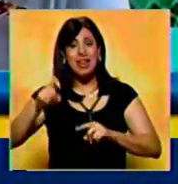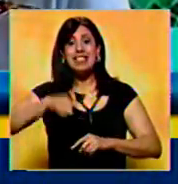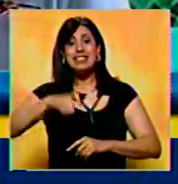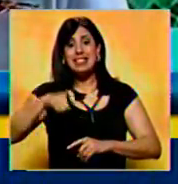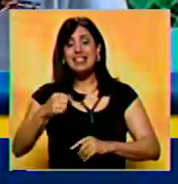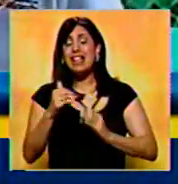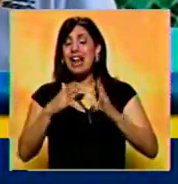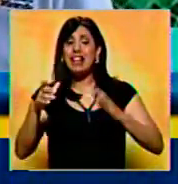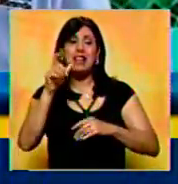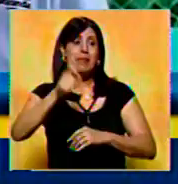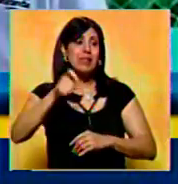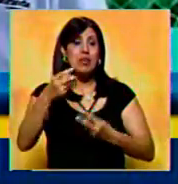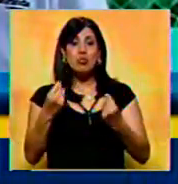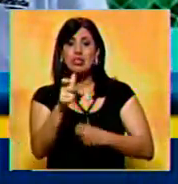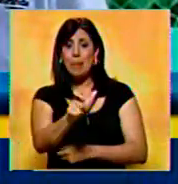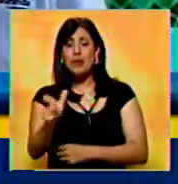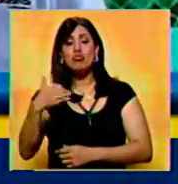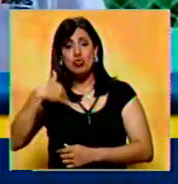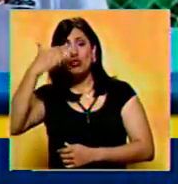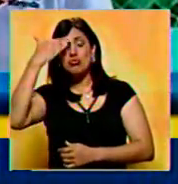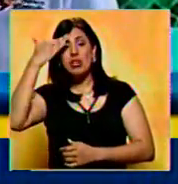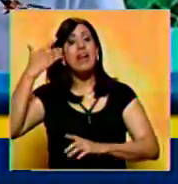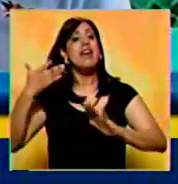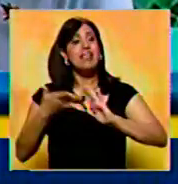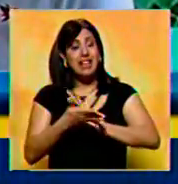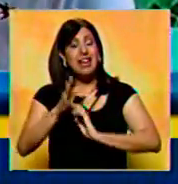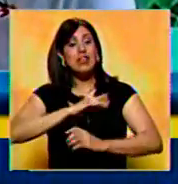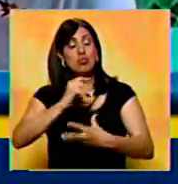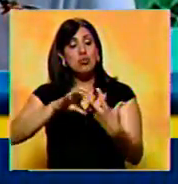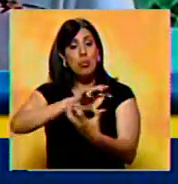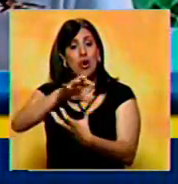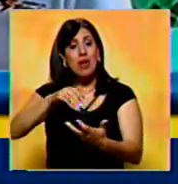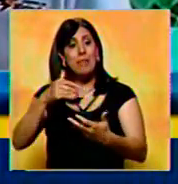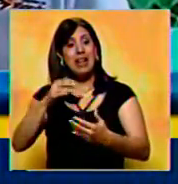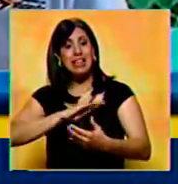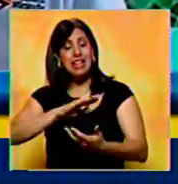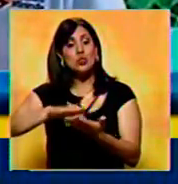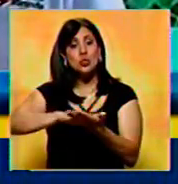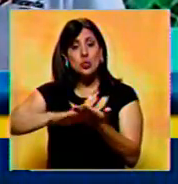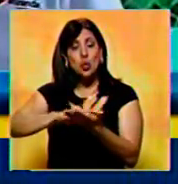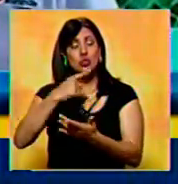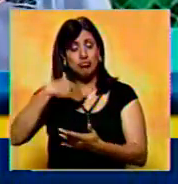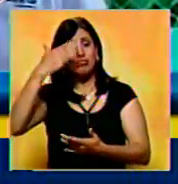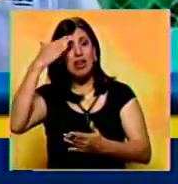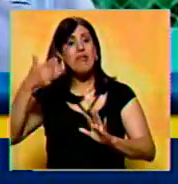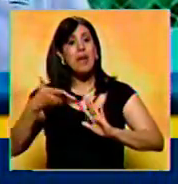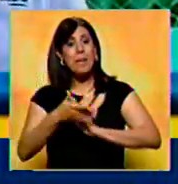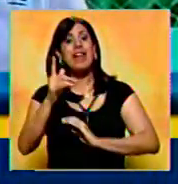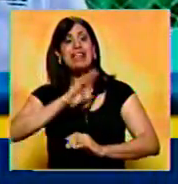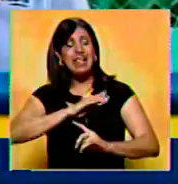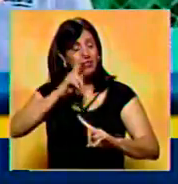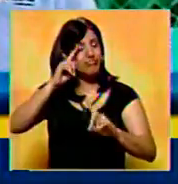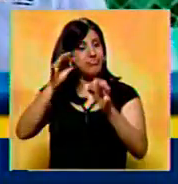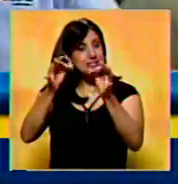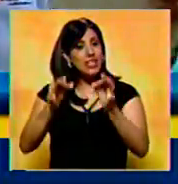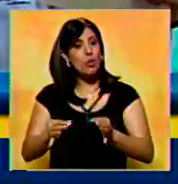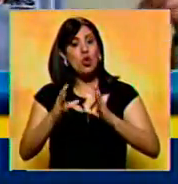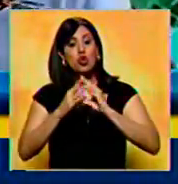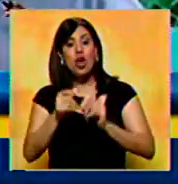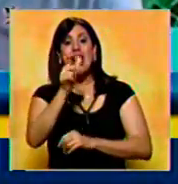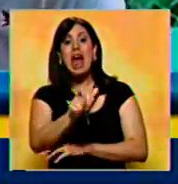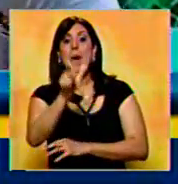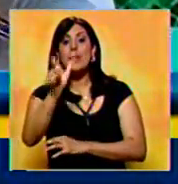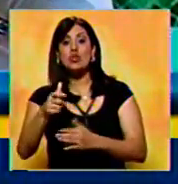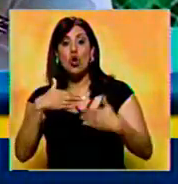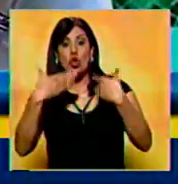necesidad es muy grande. Sabemos que son muchos los problemas que tenemos que resolver. Pero tengan la plena seguridad. Todas las